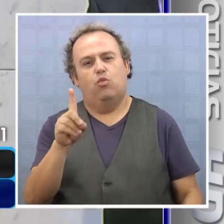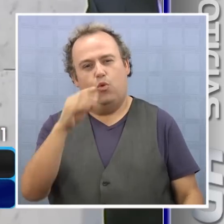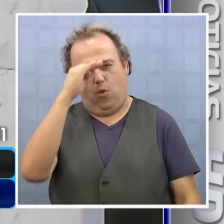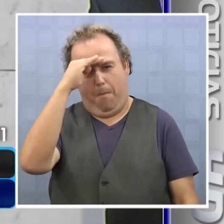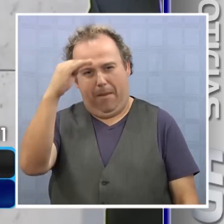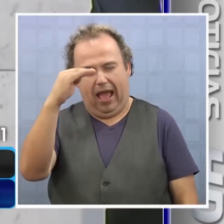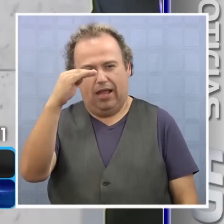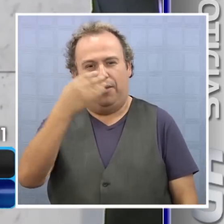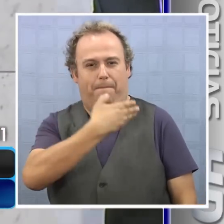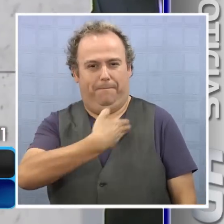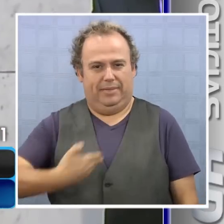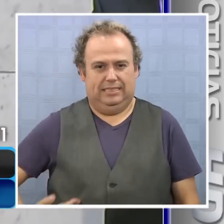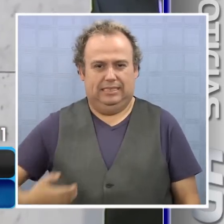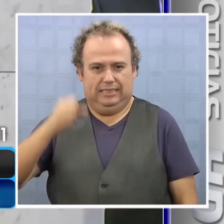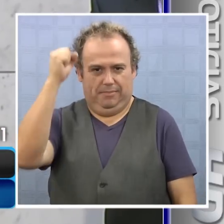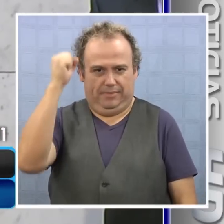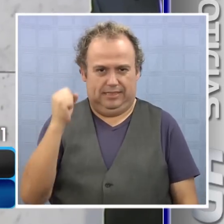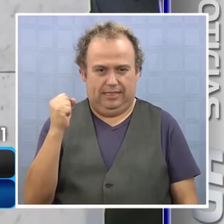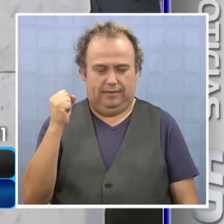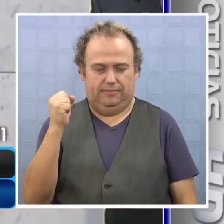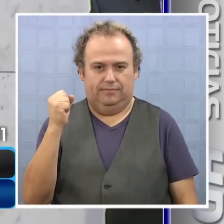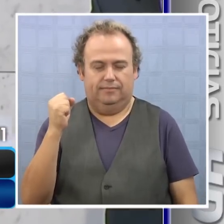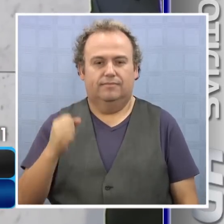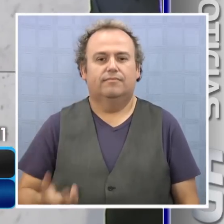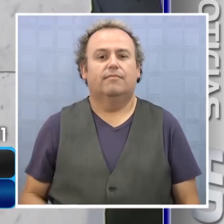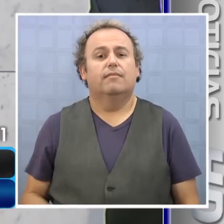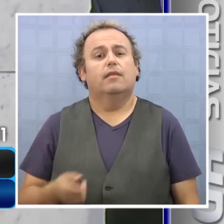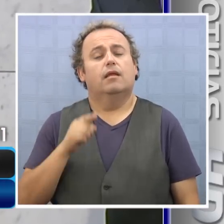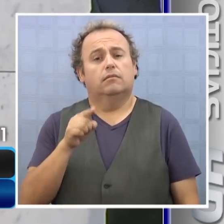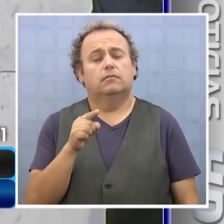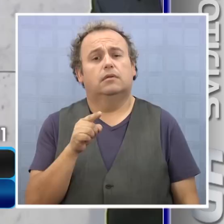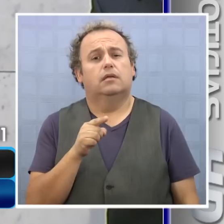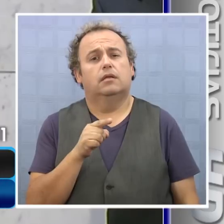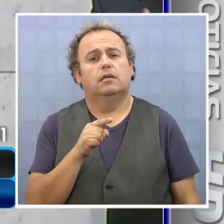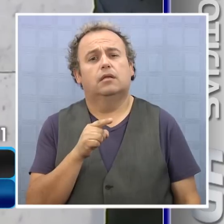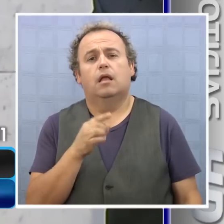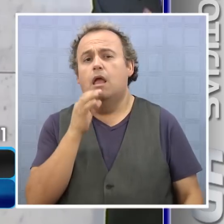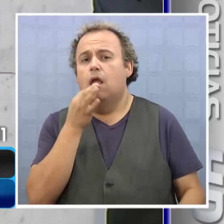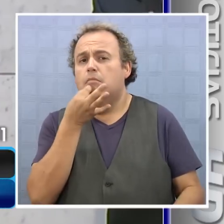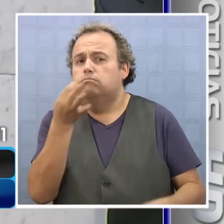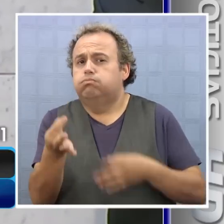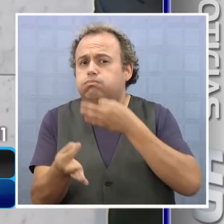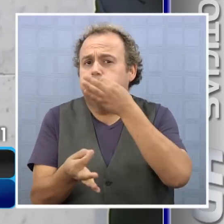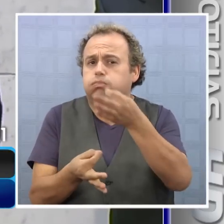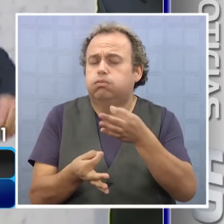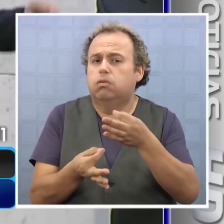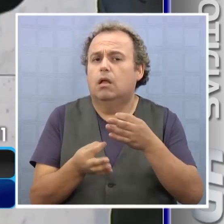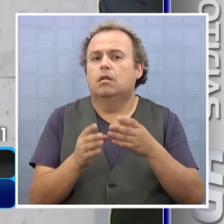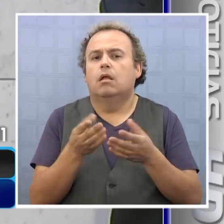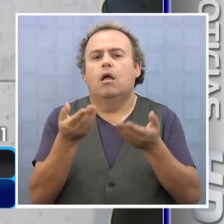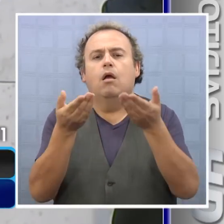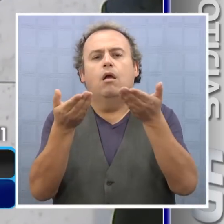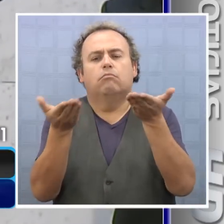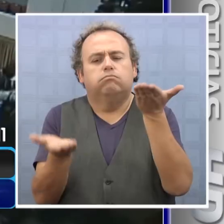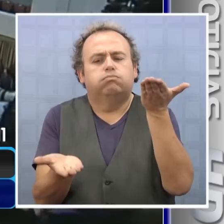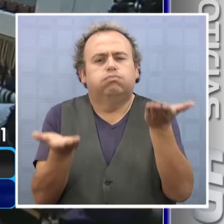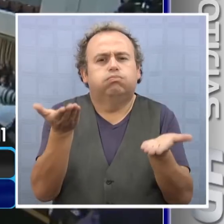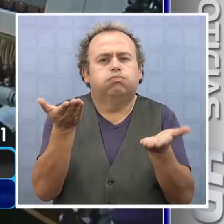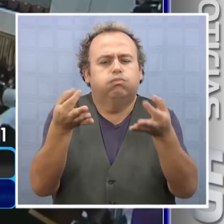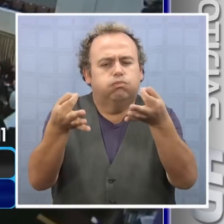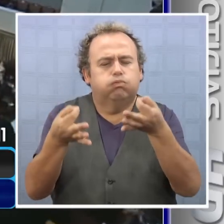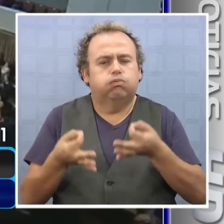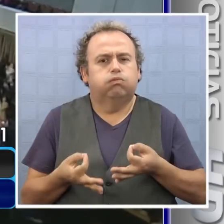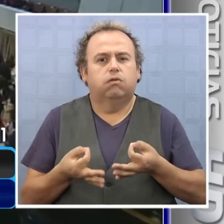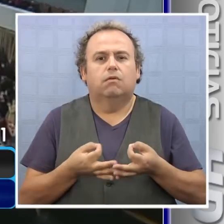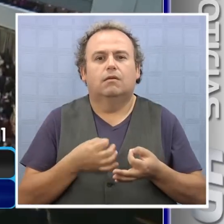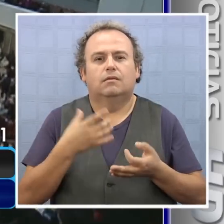el presidente Sebastián Piñera. En él, más que anuncios, realizó un balance de lo logrado y lo que